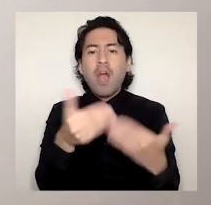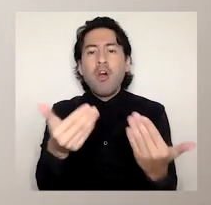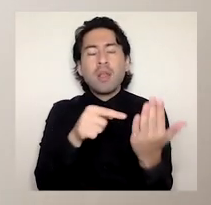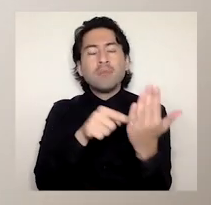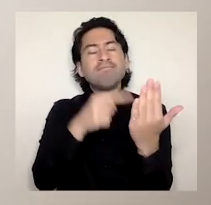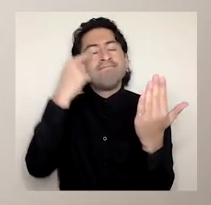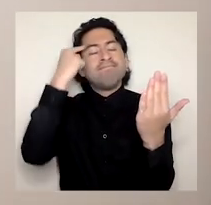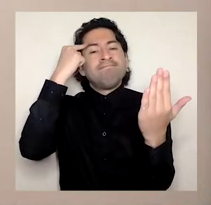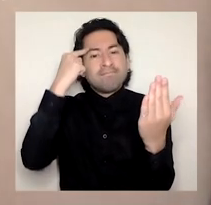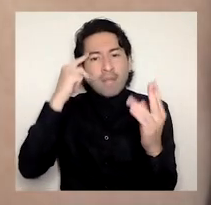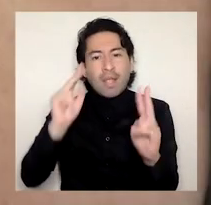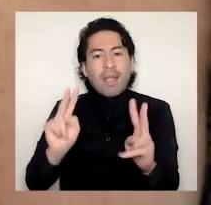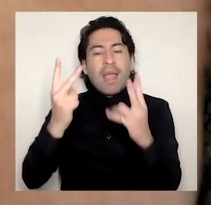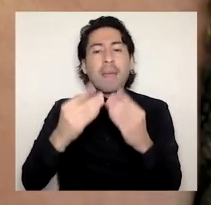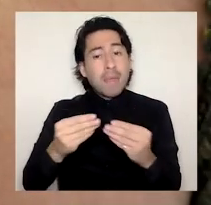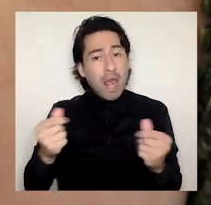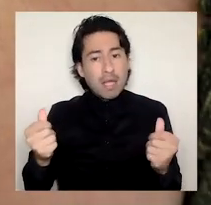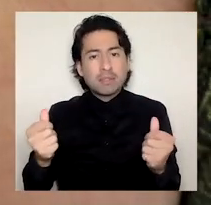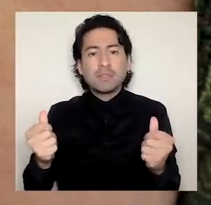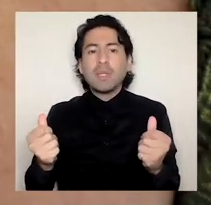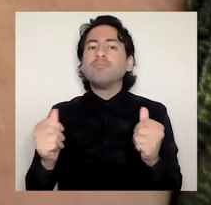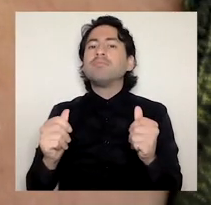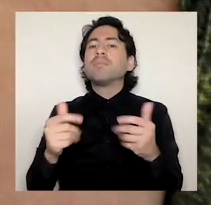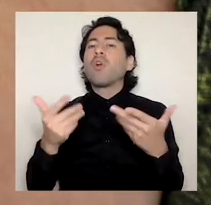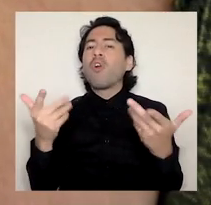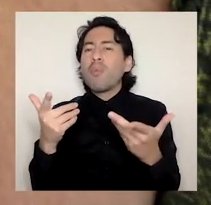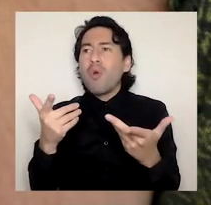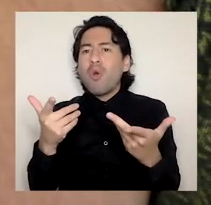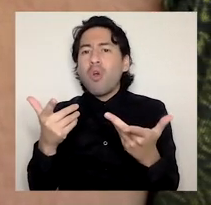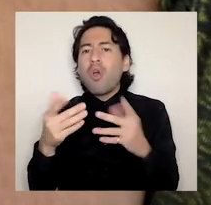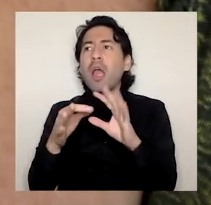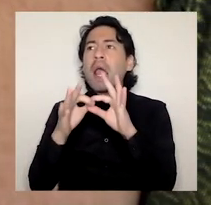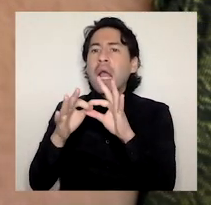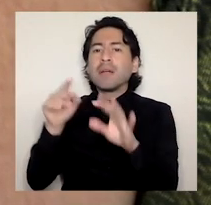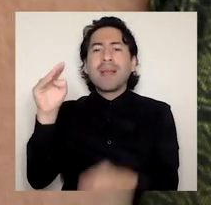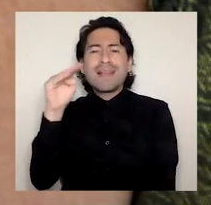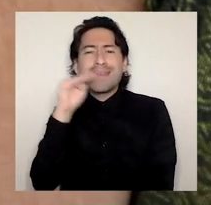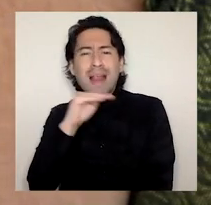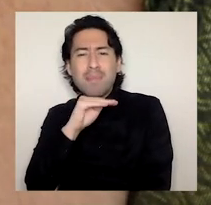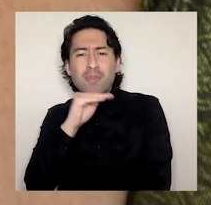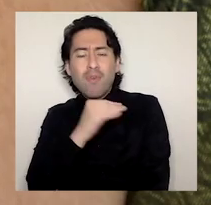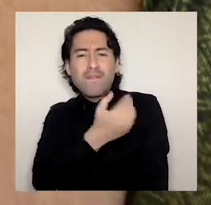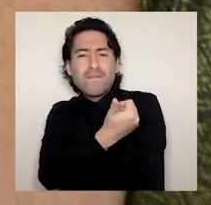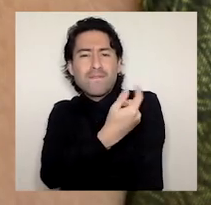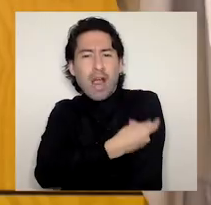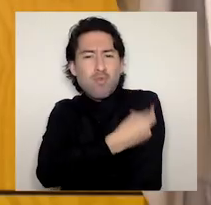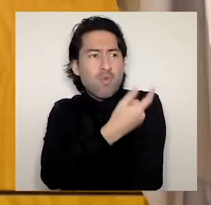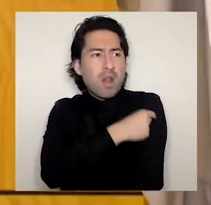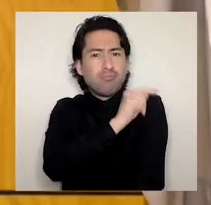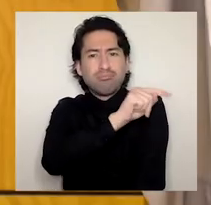basado fundamentalmente en el rápido proceso de vacunación llevado a cabo por el Sistema de Salud Pública de Chile.